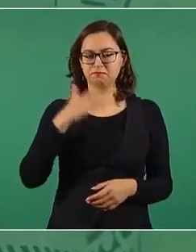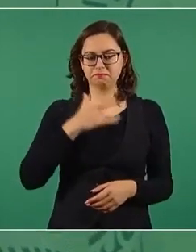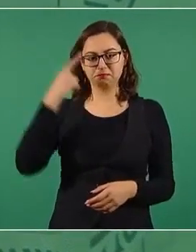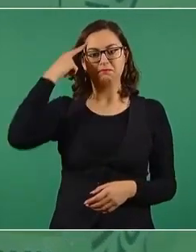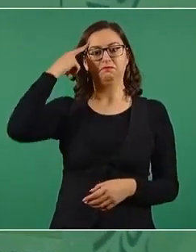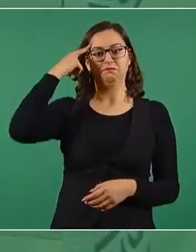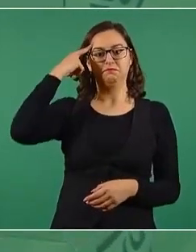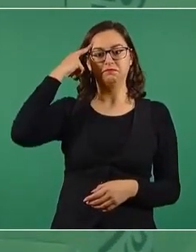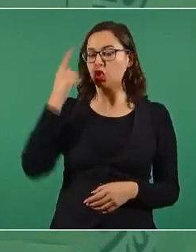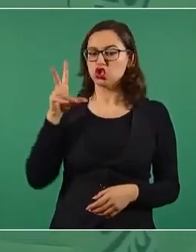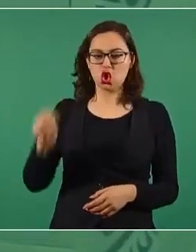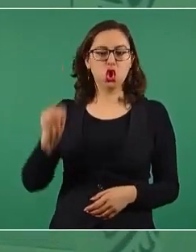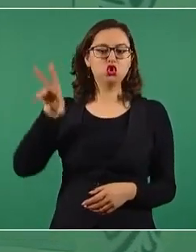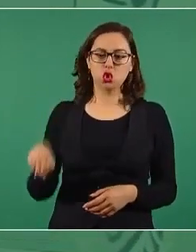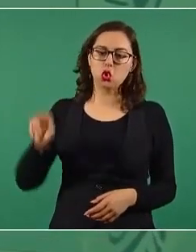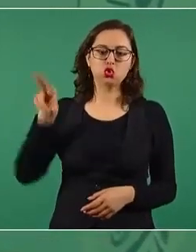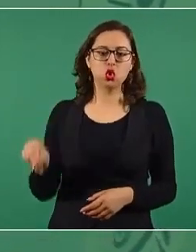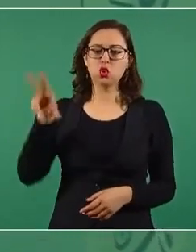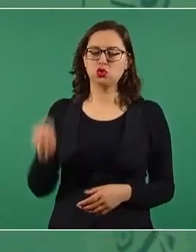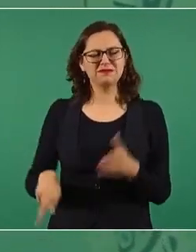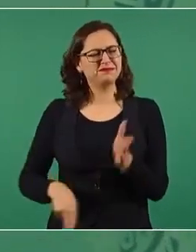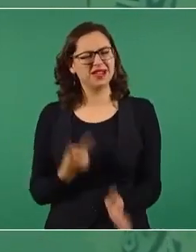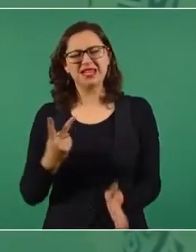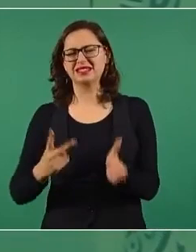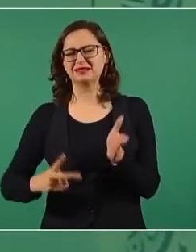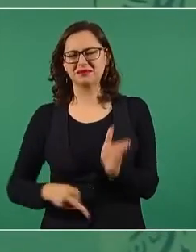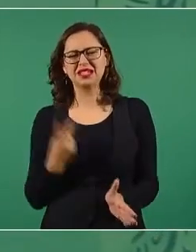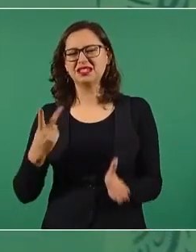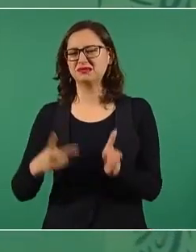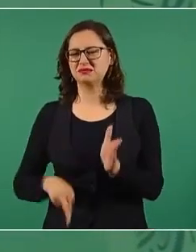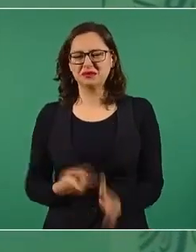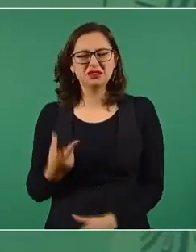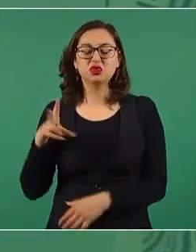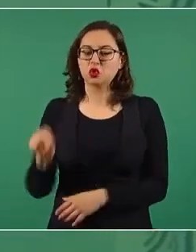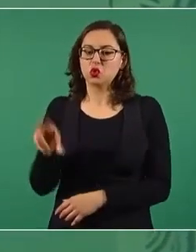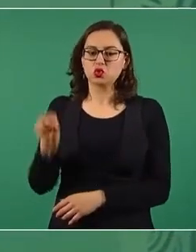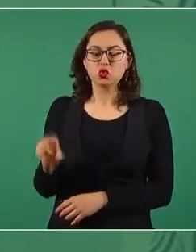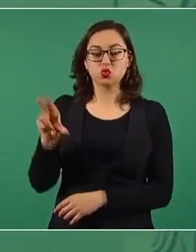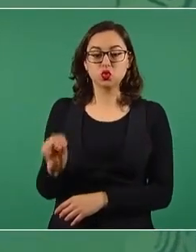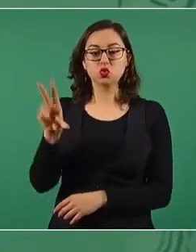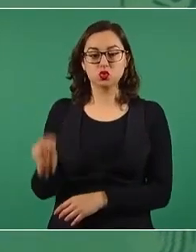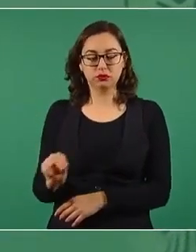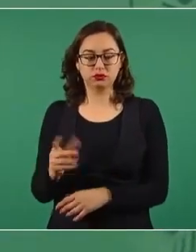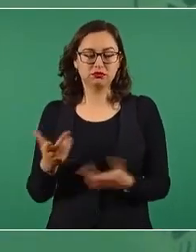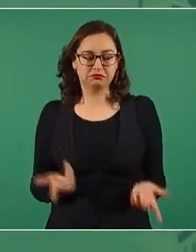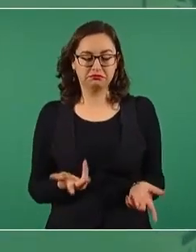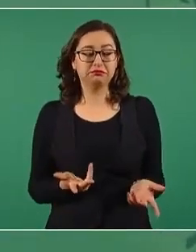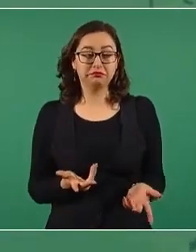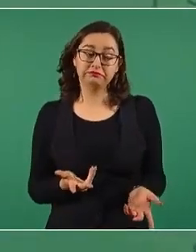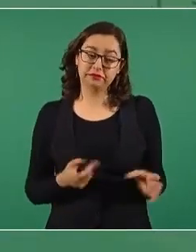en todo, todo es no. Pero sí hay gente